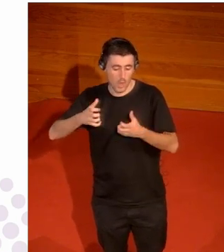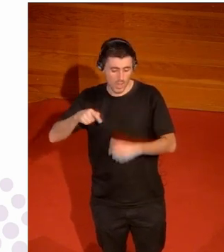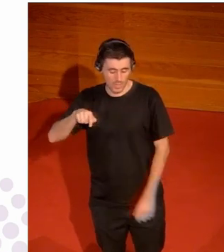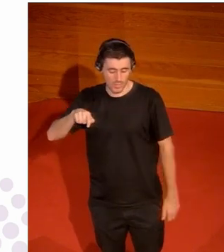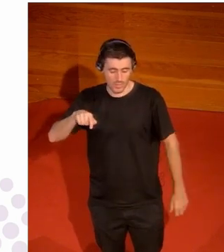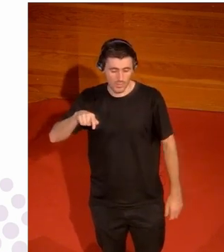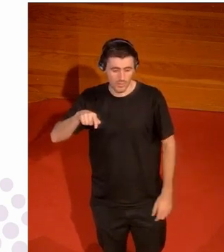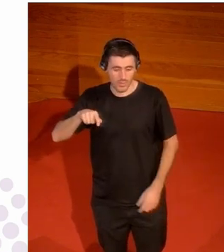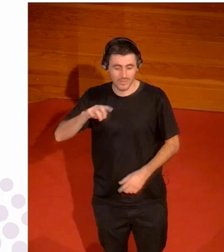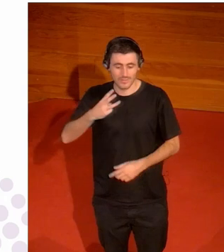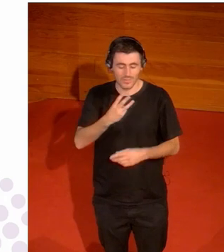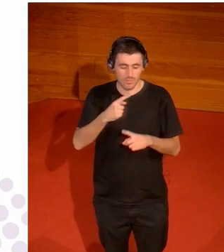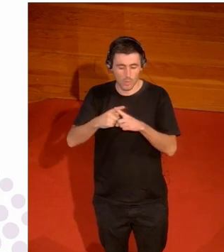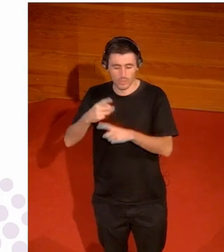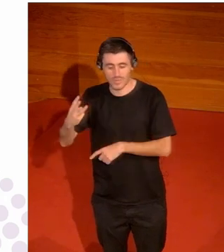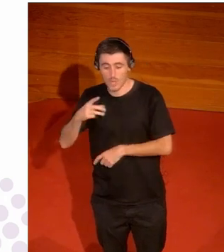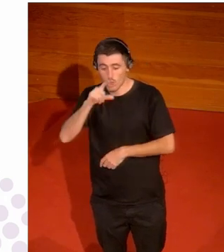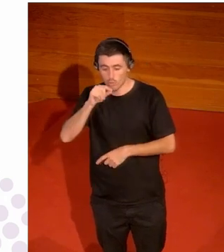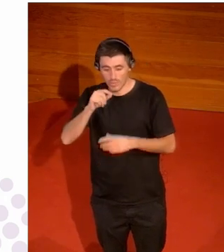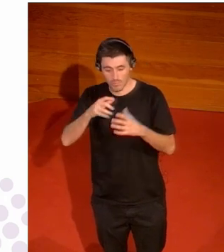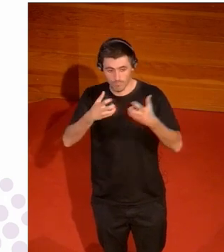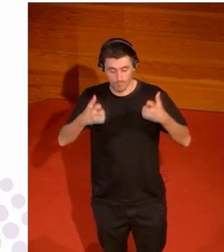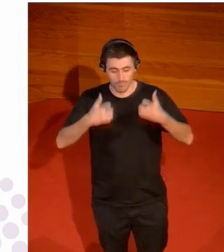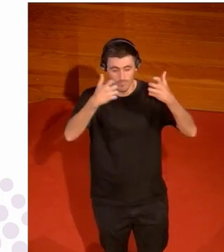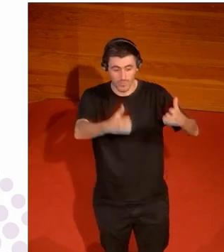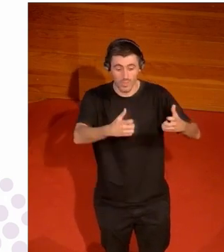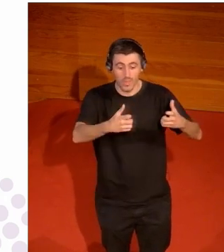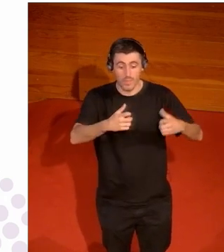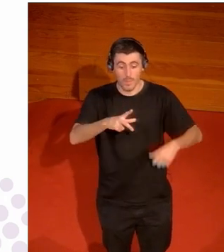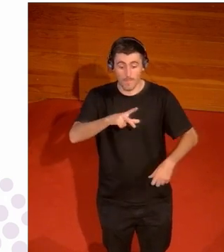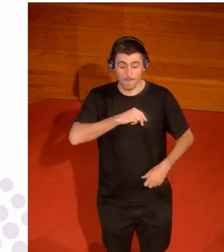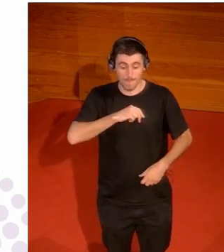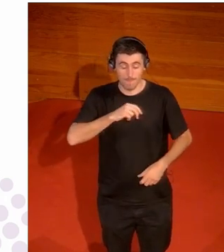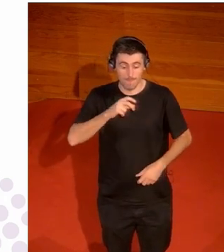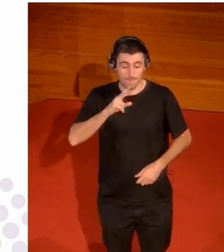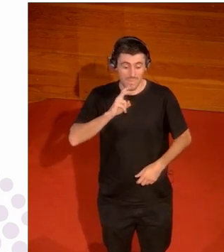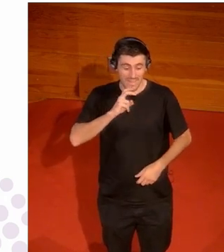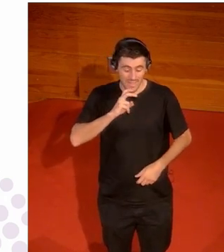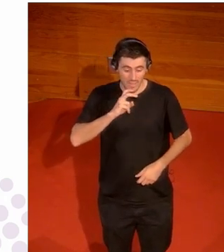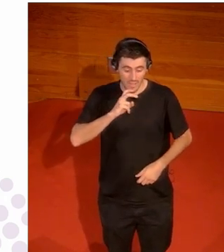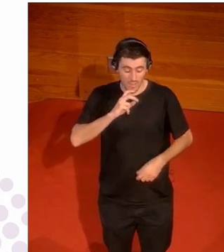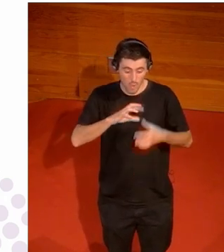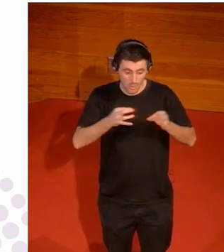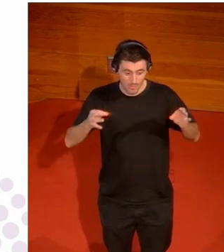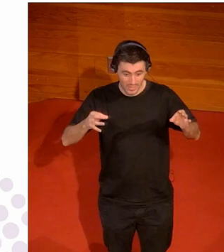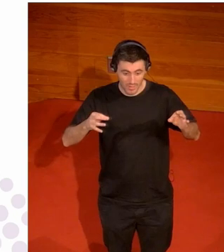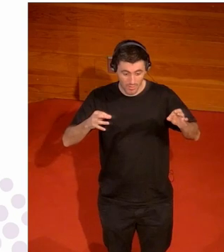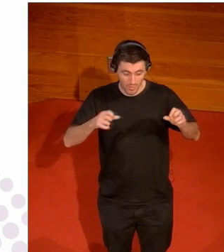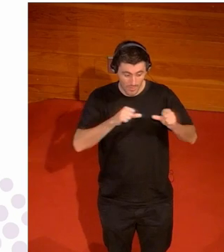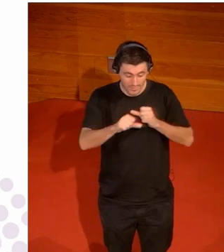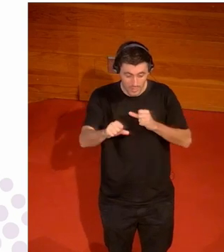tuit que decía que después de su plata olímpica los medios de comunicación